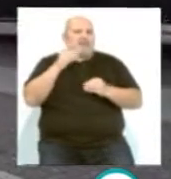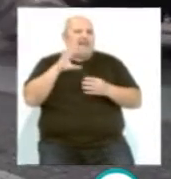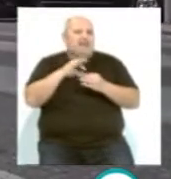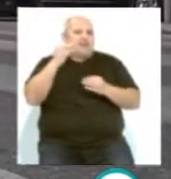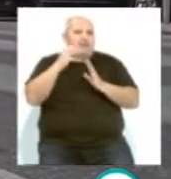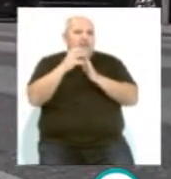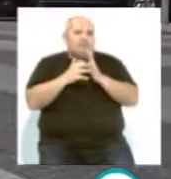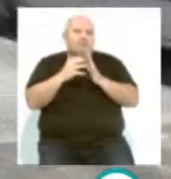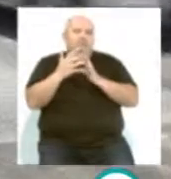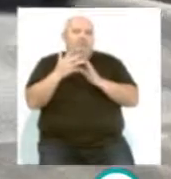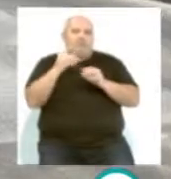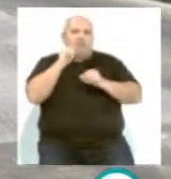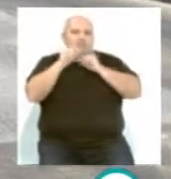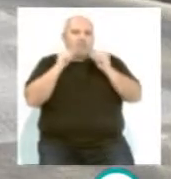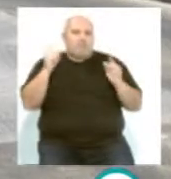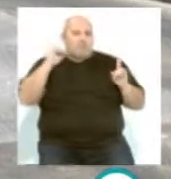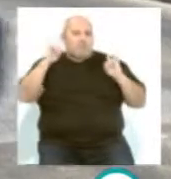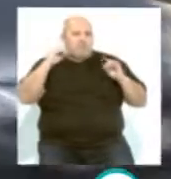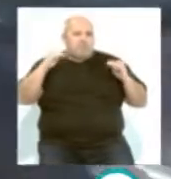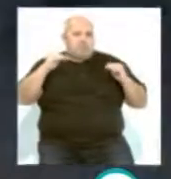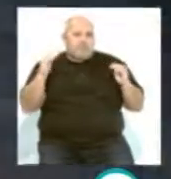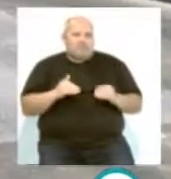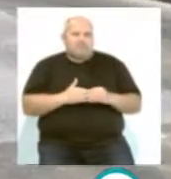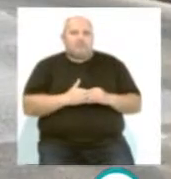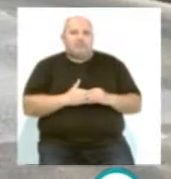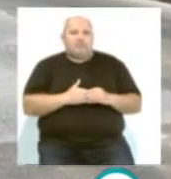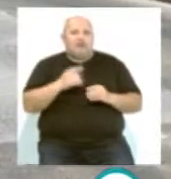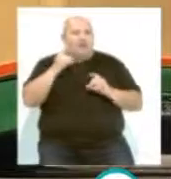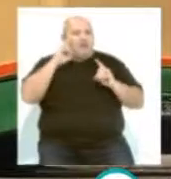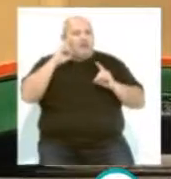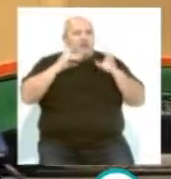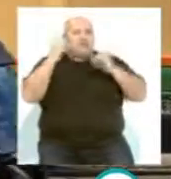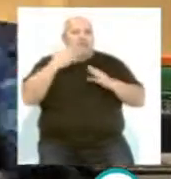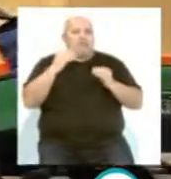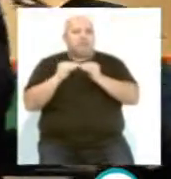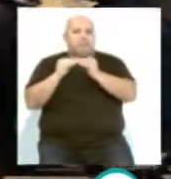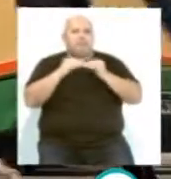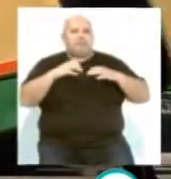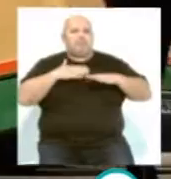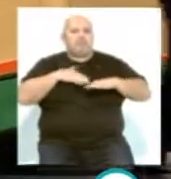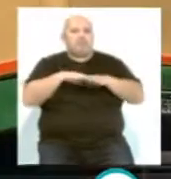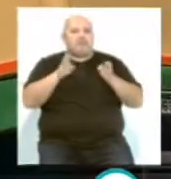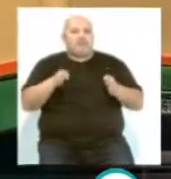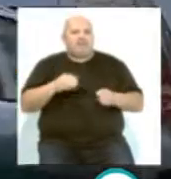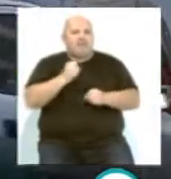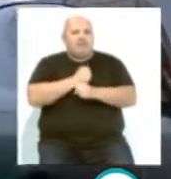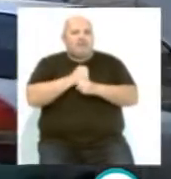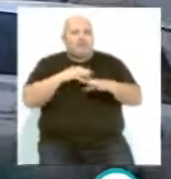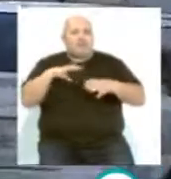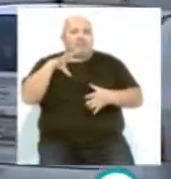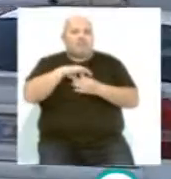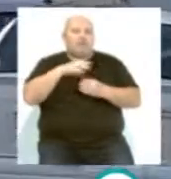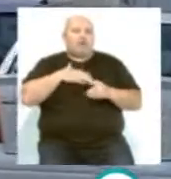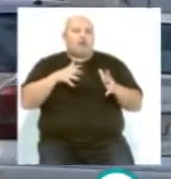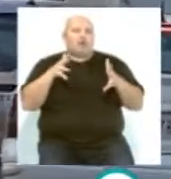a la reducción de la contaminación acústica. Estas iniciativas se han consensuado en la mesa de trabajo de movilidad que depende del